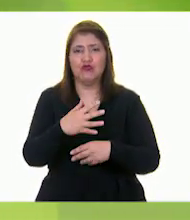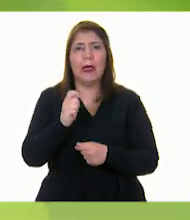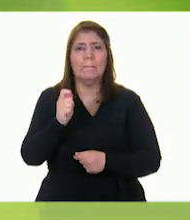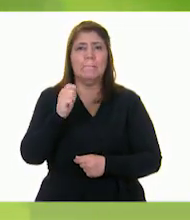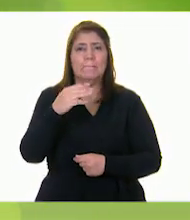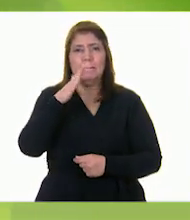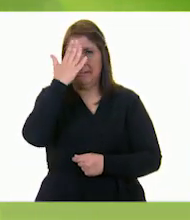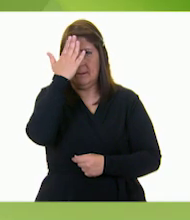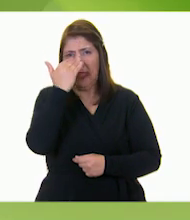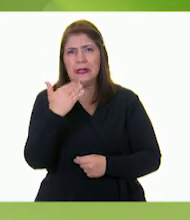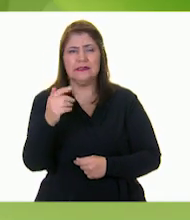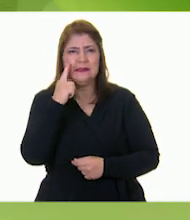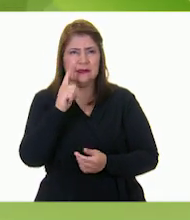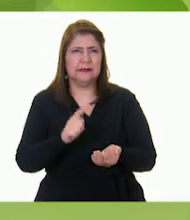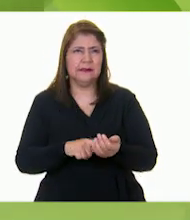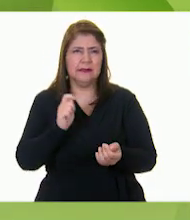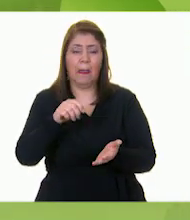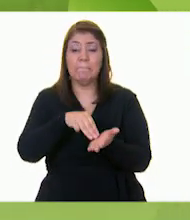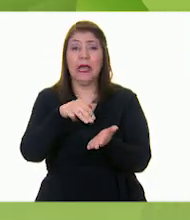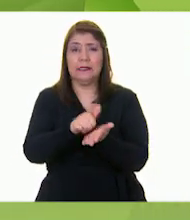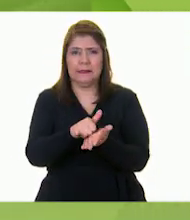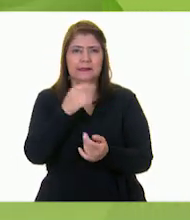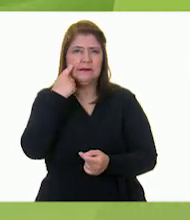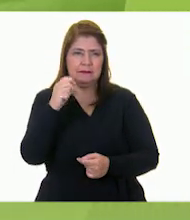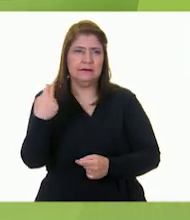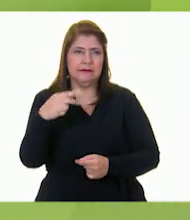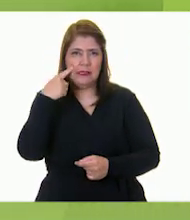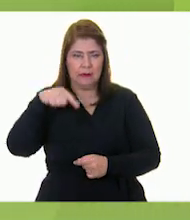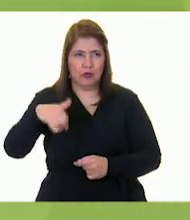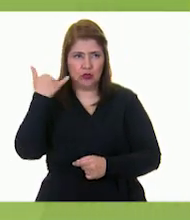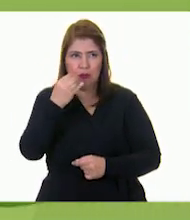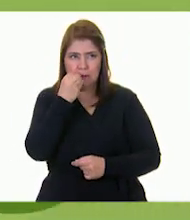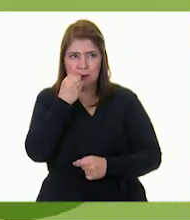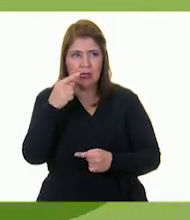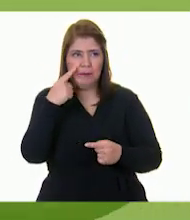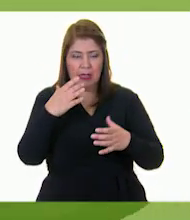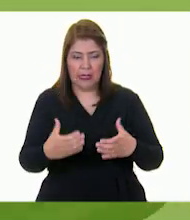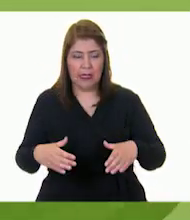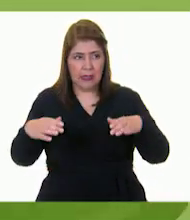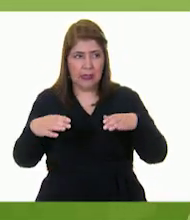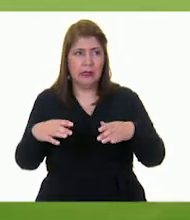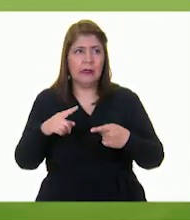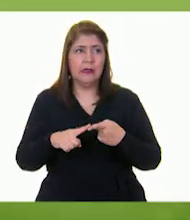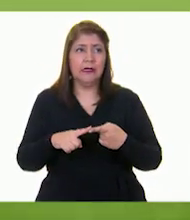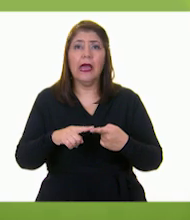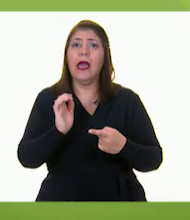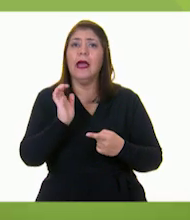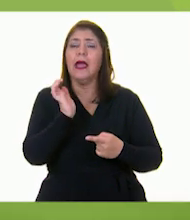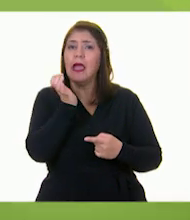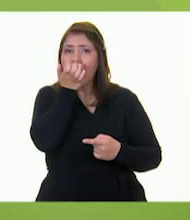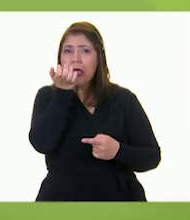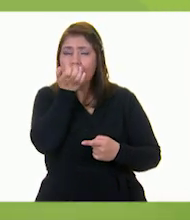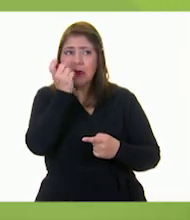comemos acá en Yucatán. Vamos a necesitar un tazón, jicama rallada, toronja en gajos,